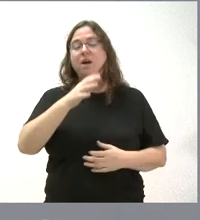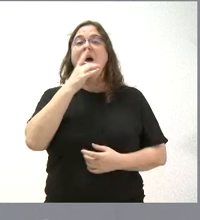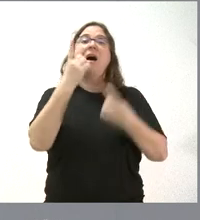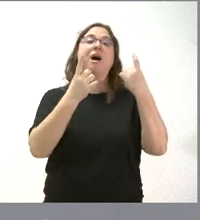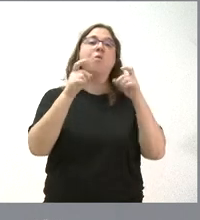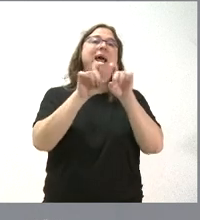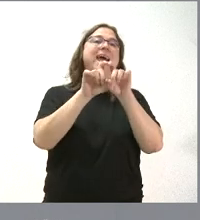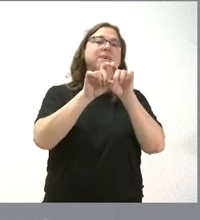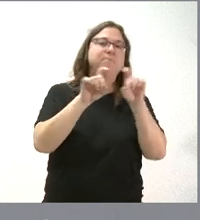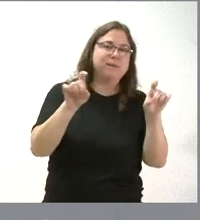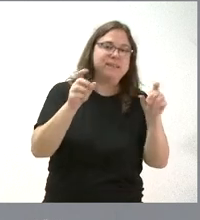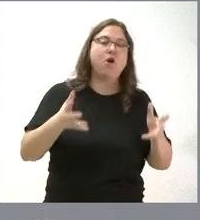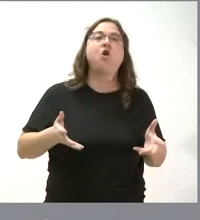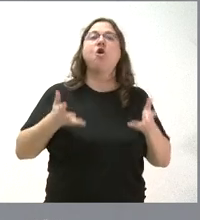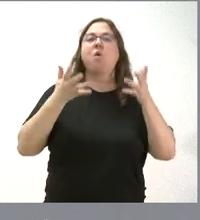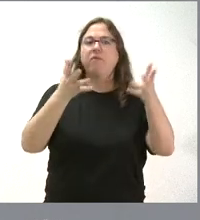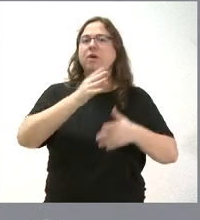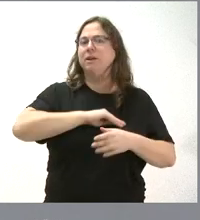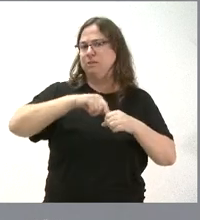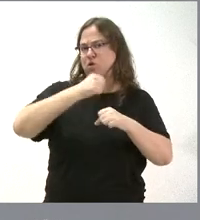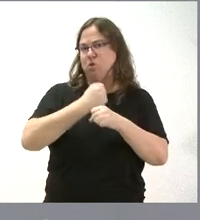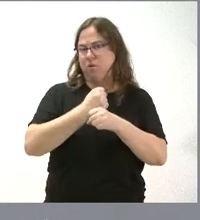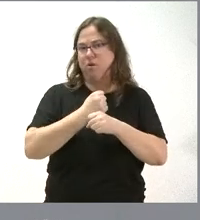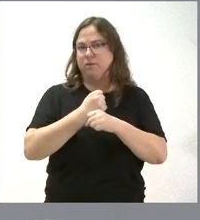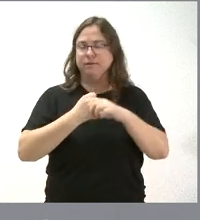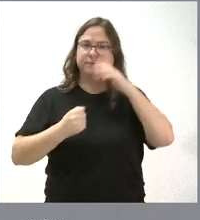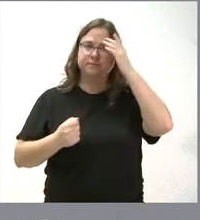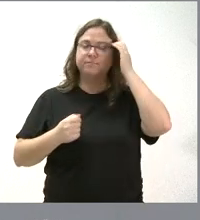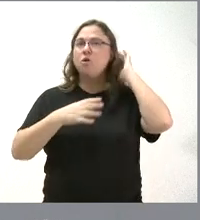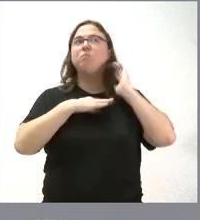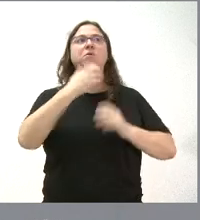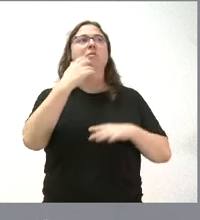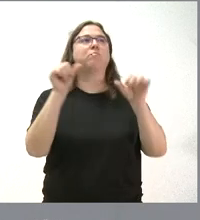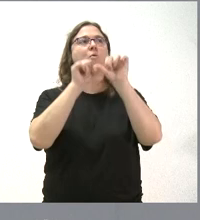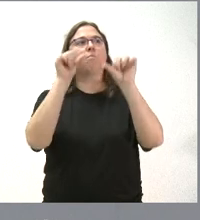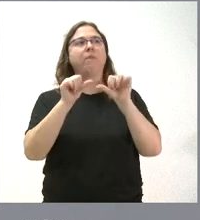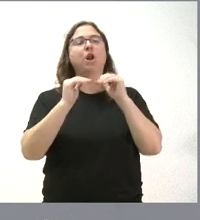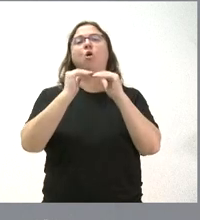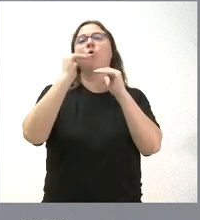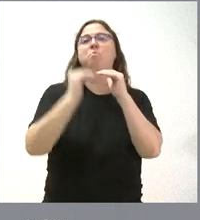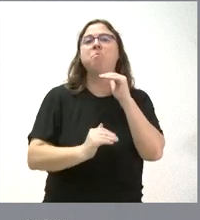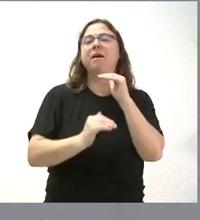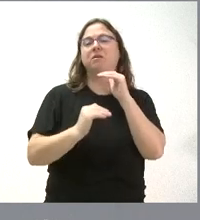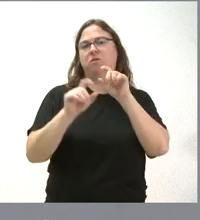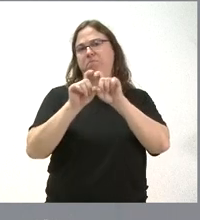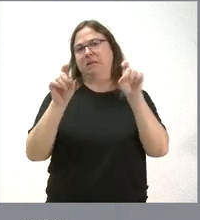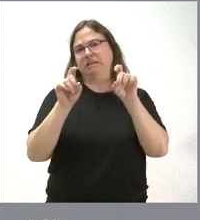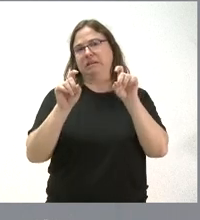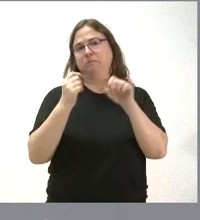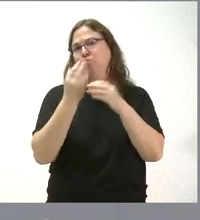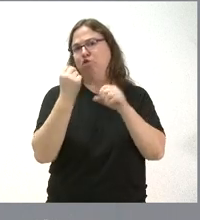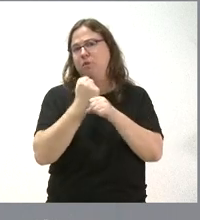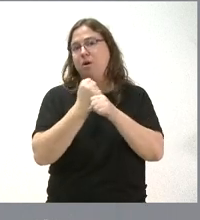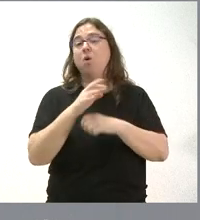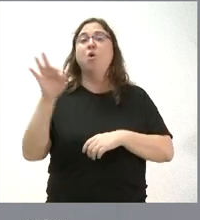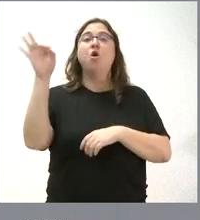que ofrezcan bastantes puestos de trabajo. Podemos ir a un modelo de menos empresas con muchos trabajadores por empresa o a un